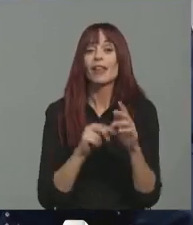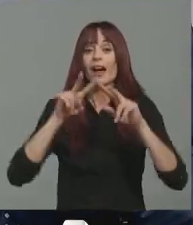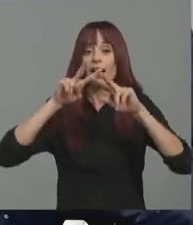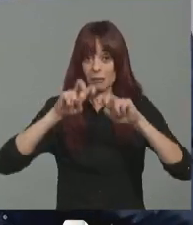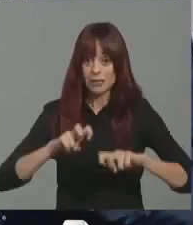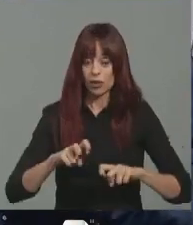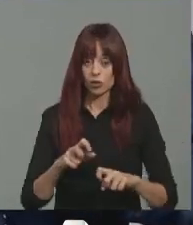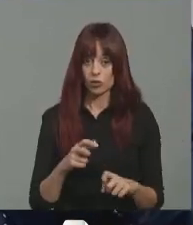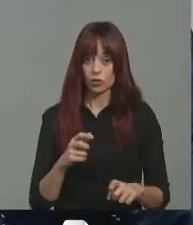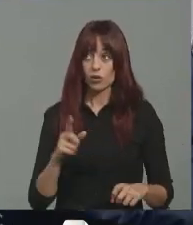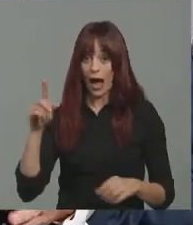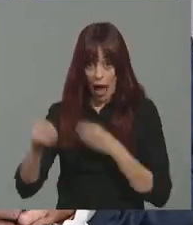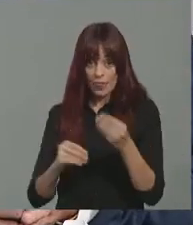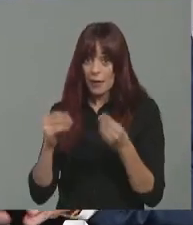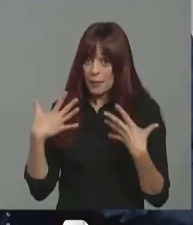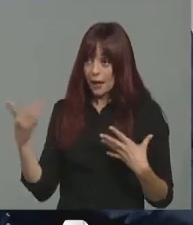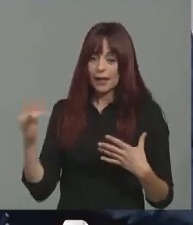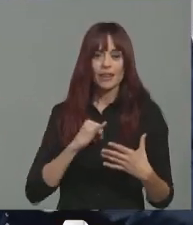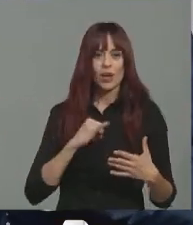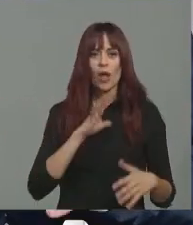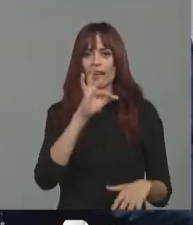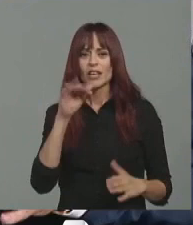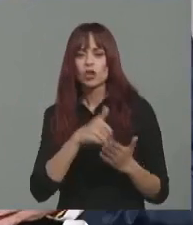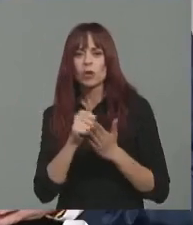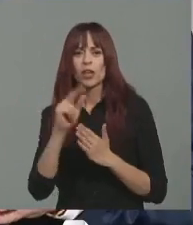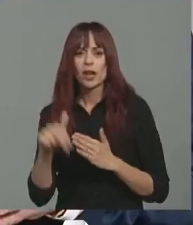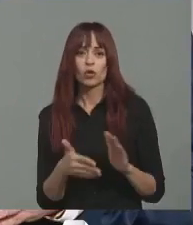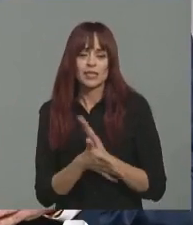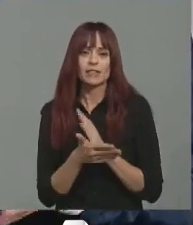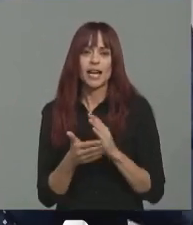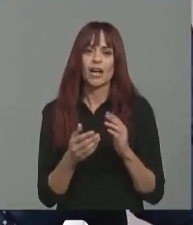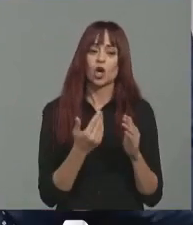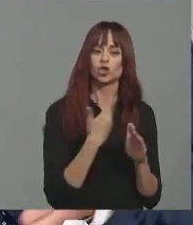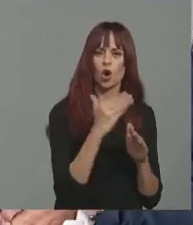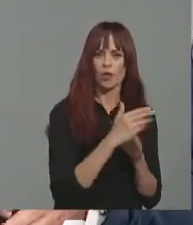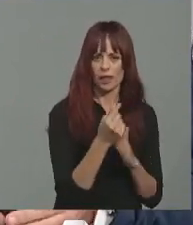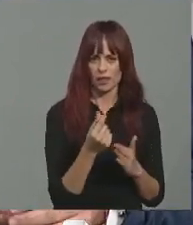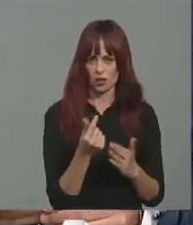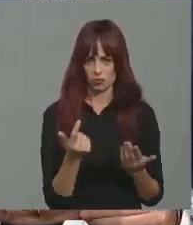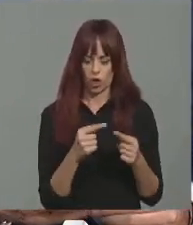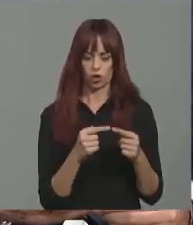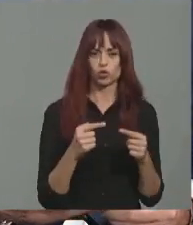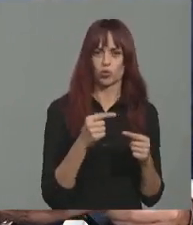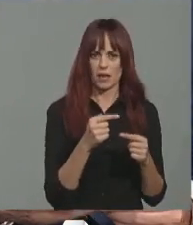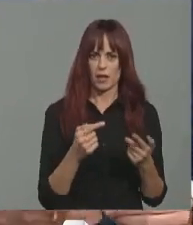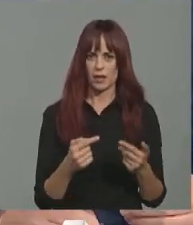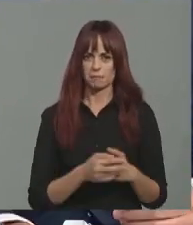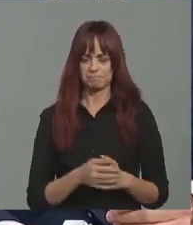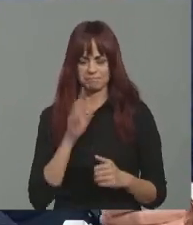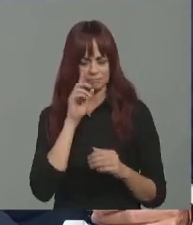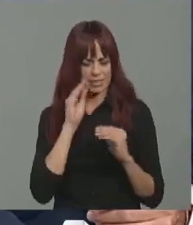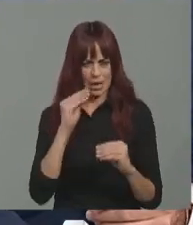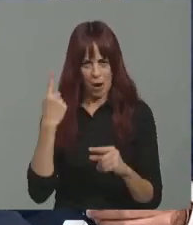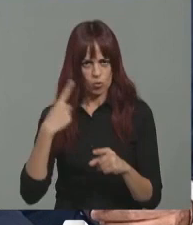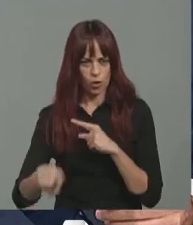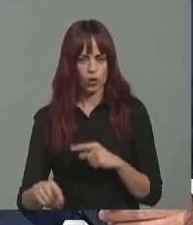tendría una deuda de apenas 500 millones de euros y estaría en superávit presupuestario. Es fácil. A mí hay una cosa que me llama bastante la atención,